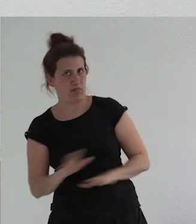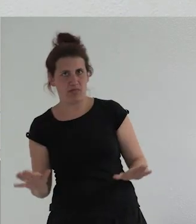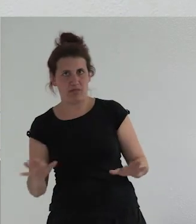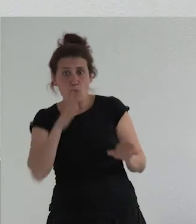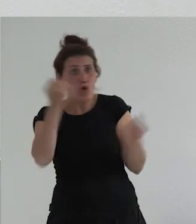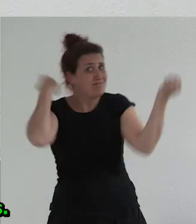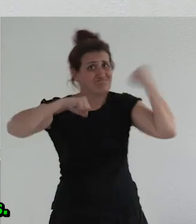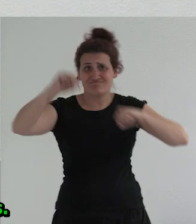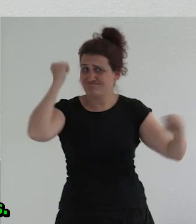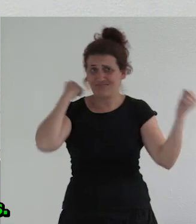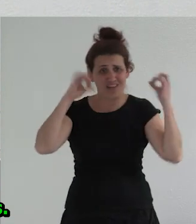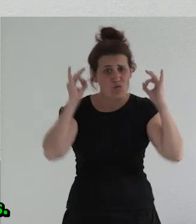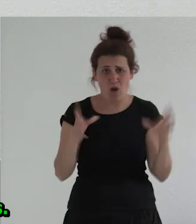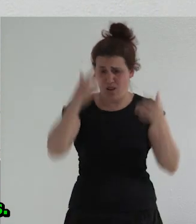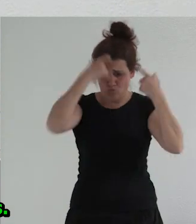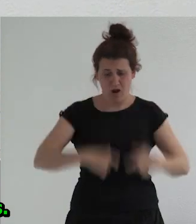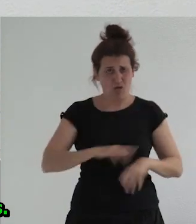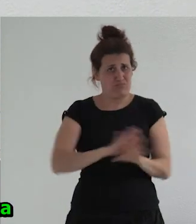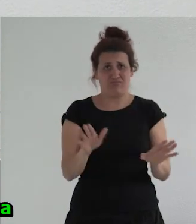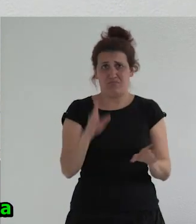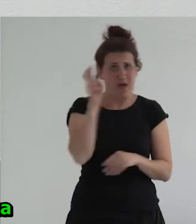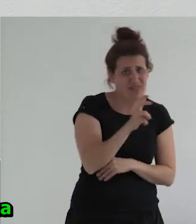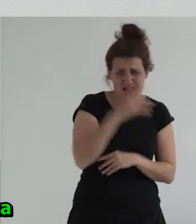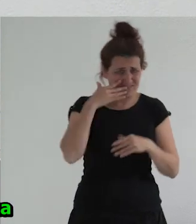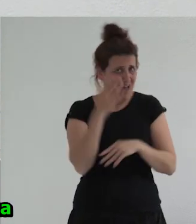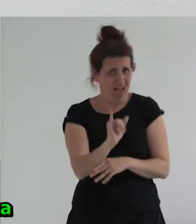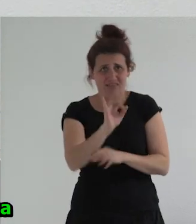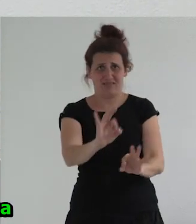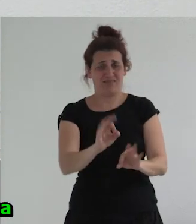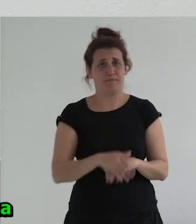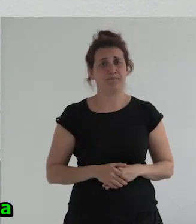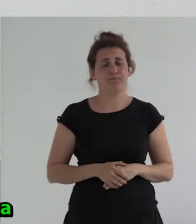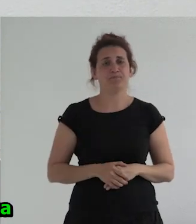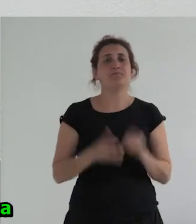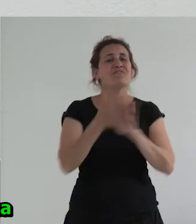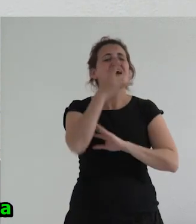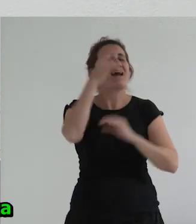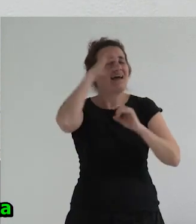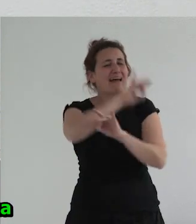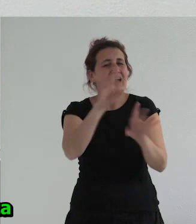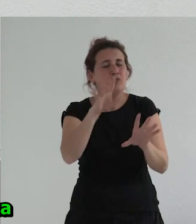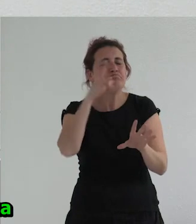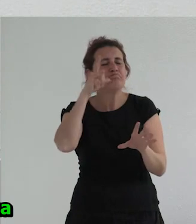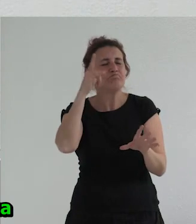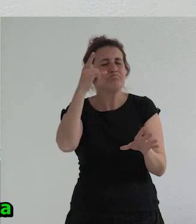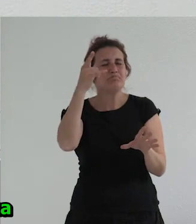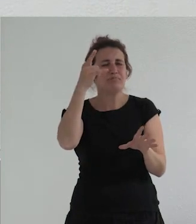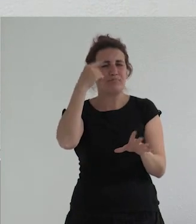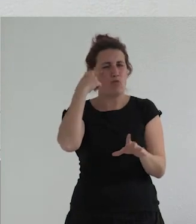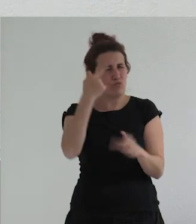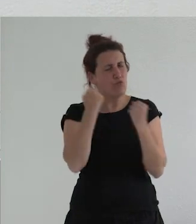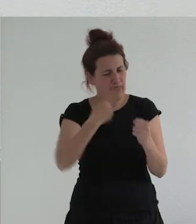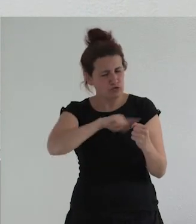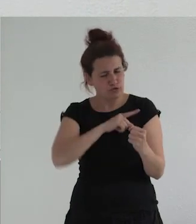comportamiento humano igual de válidas igual de presentes por lo tanto creo que realmente donde tenemos que poner mucha fuerza también